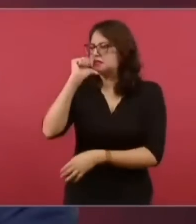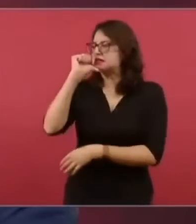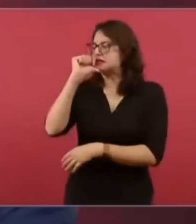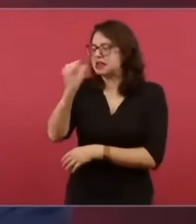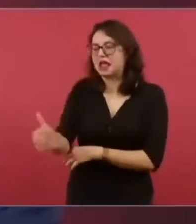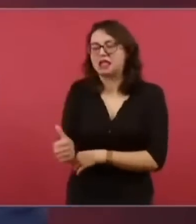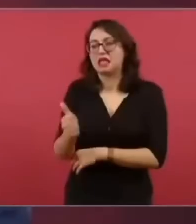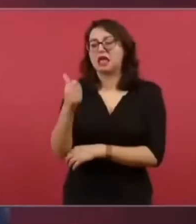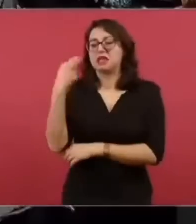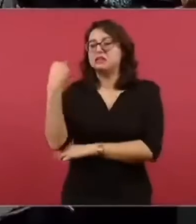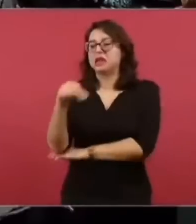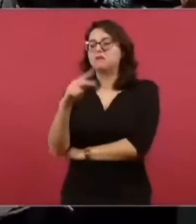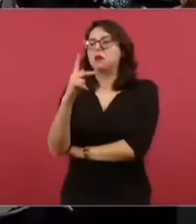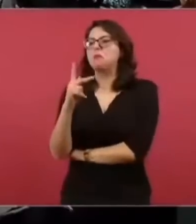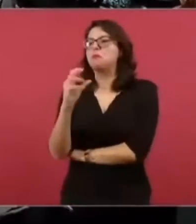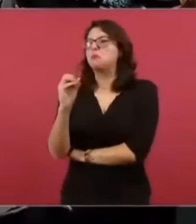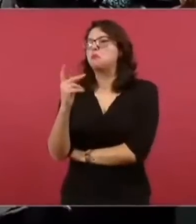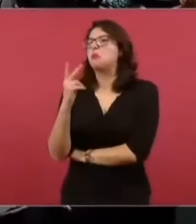ladina,